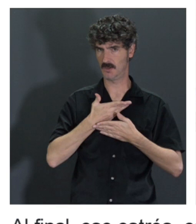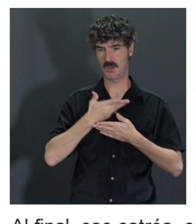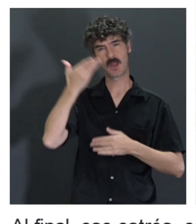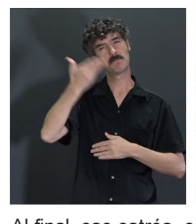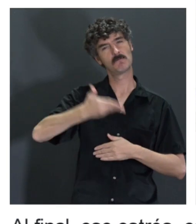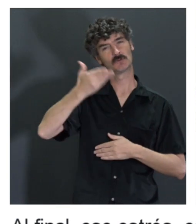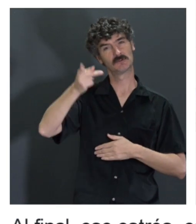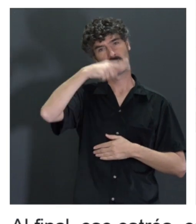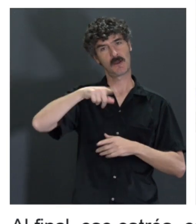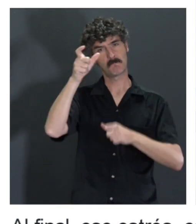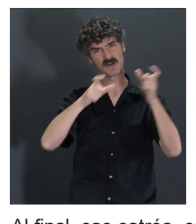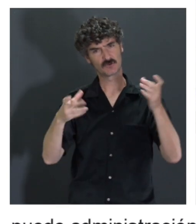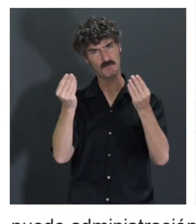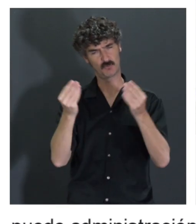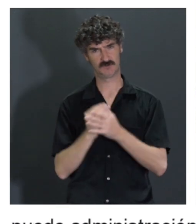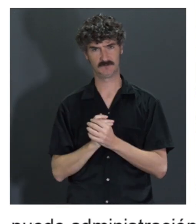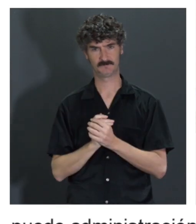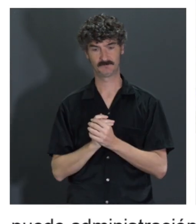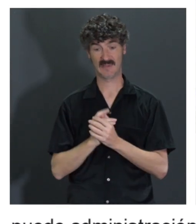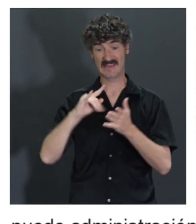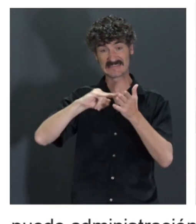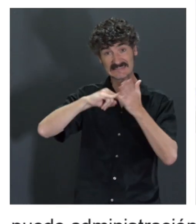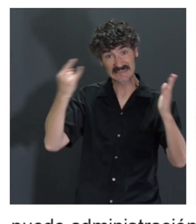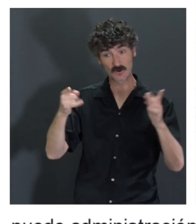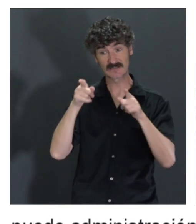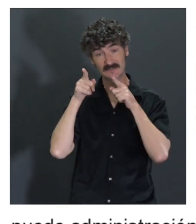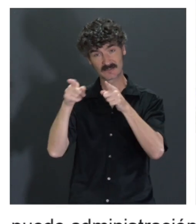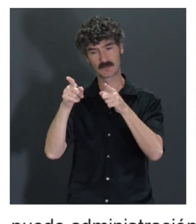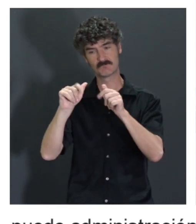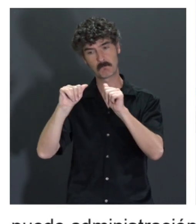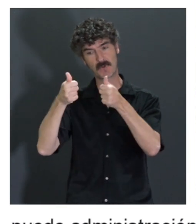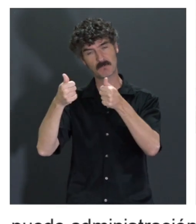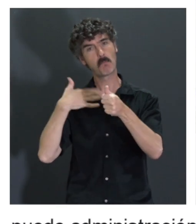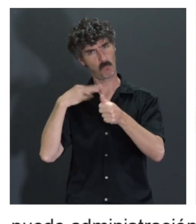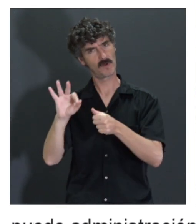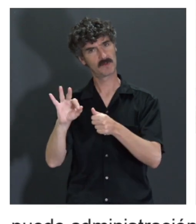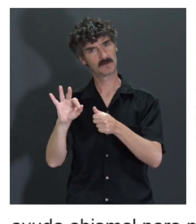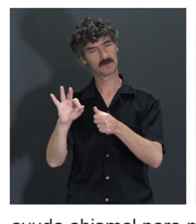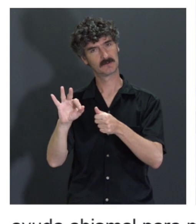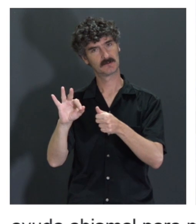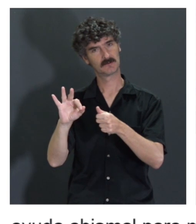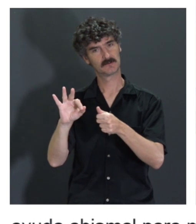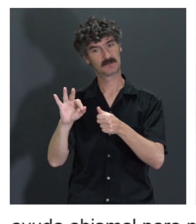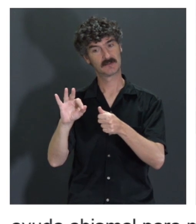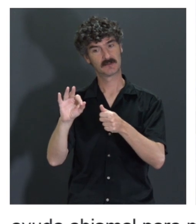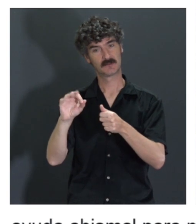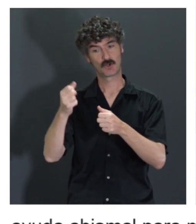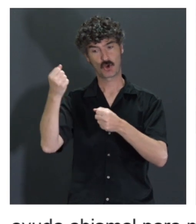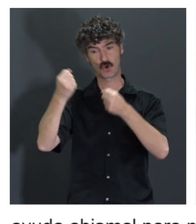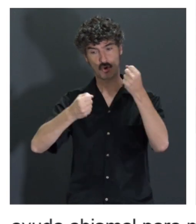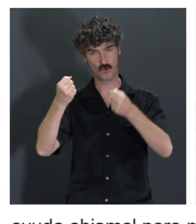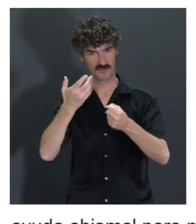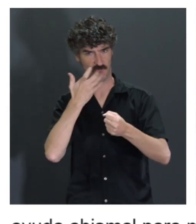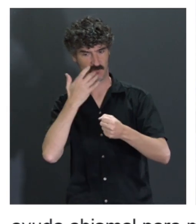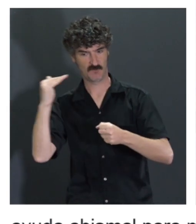para muchísima gente. Entonces, toda esta tecnología que puede empezar directamente con vehículos que circulan a 5 o 6